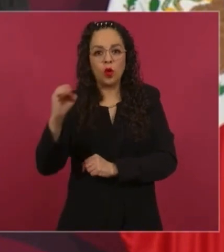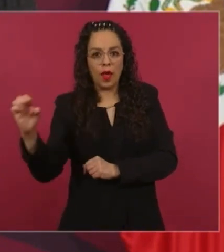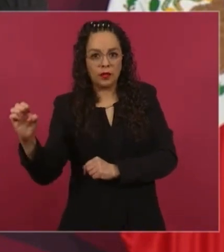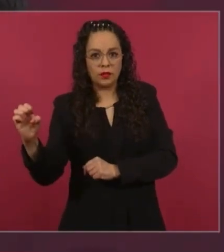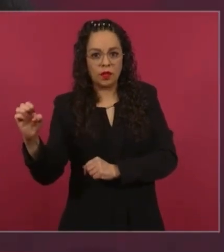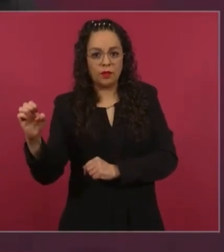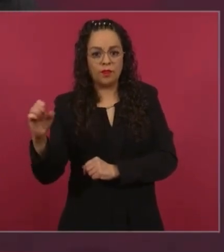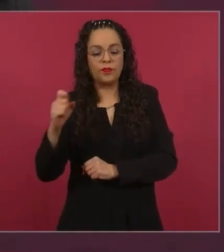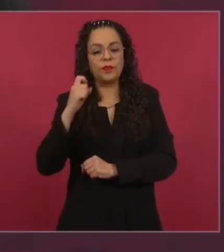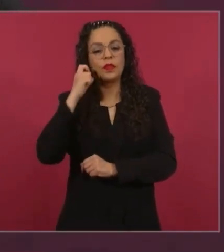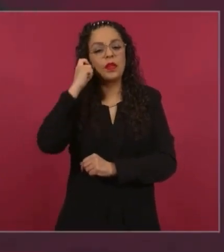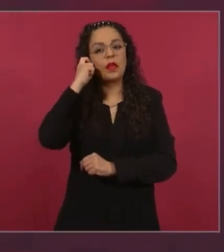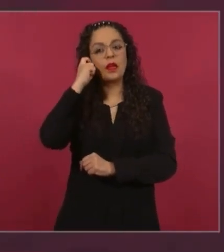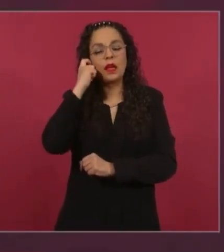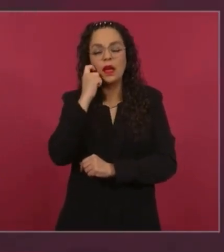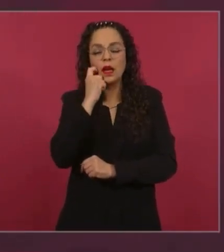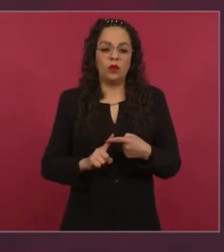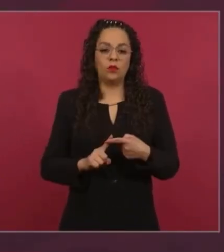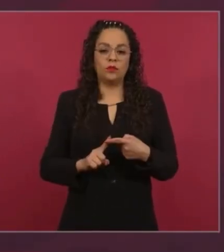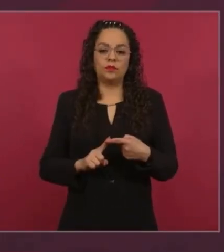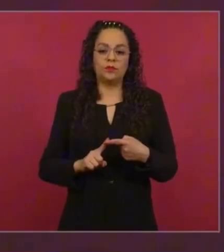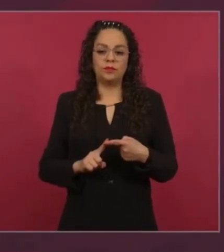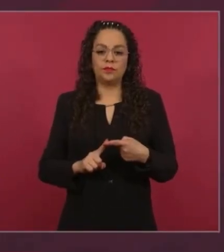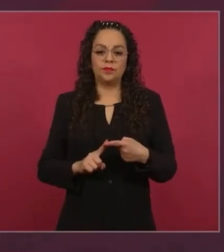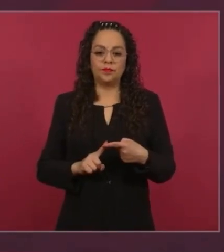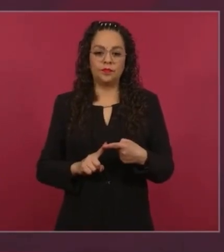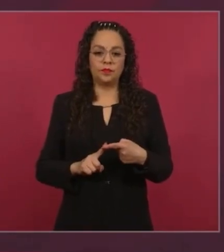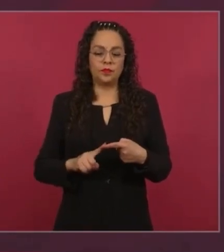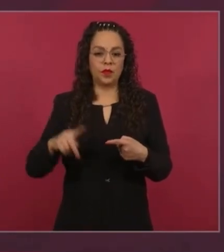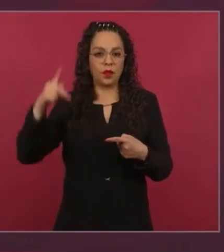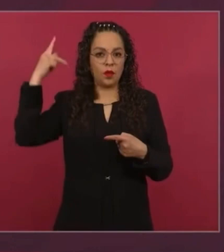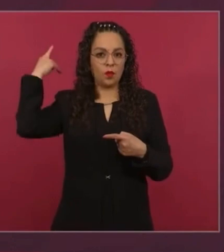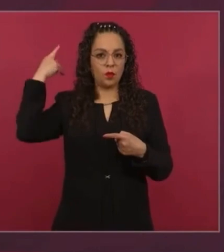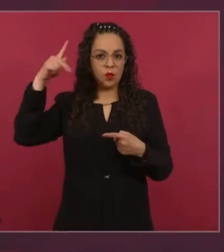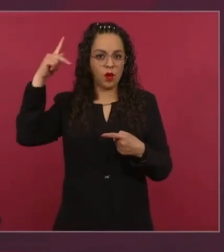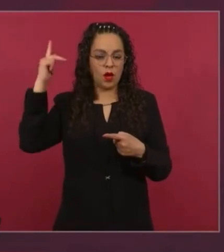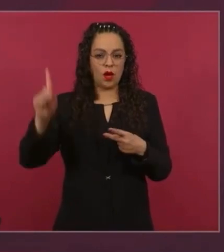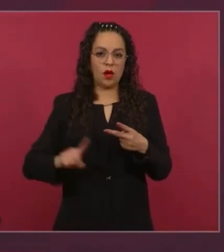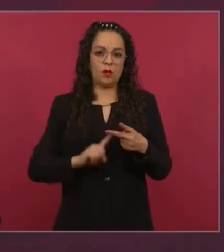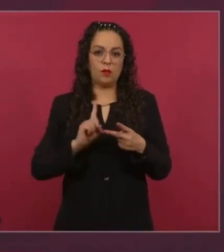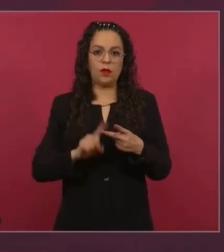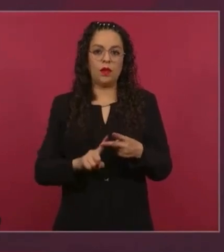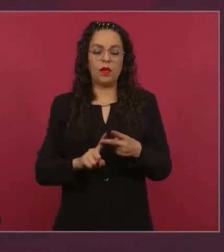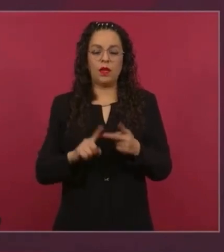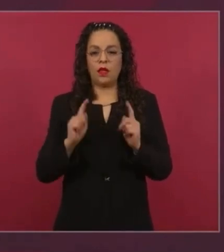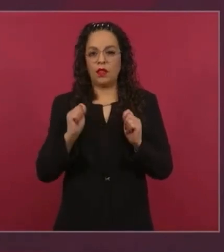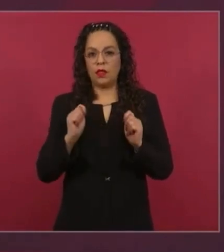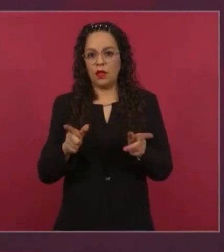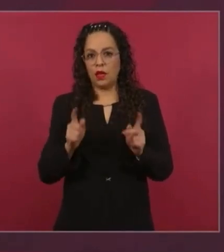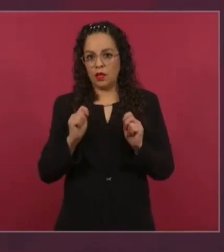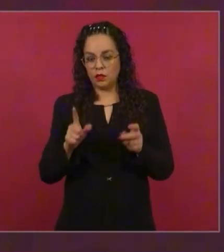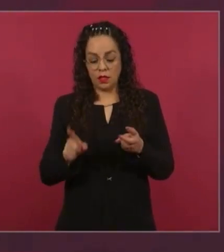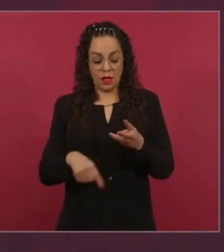Guerrero, Puebla, Tlaxcala, Veracruz,